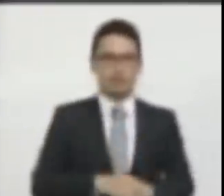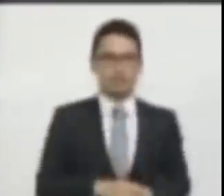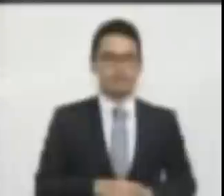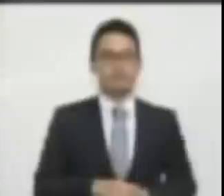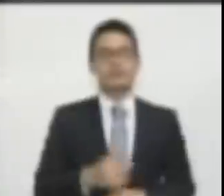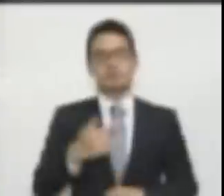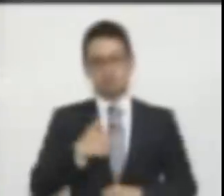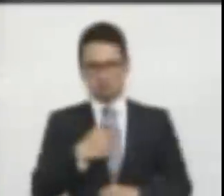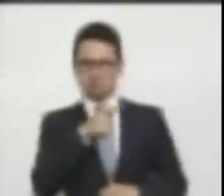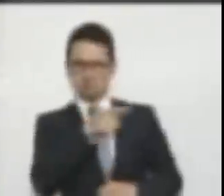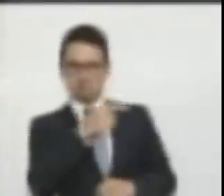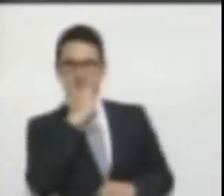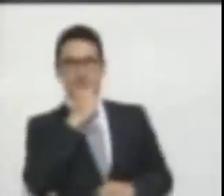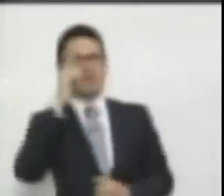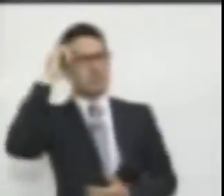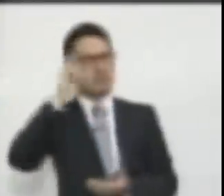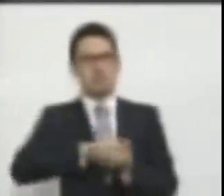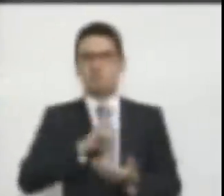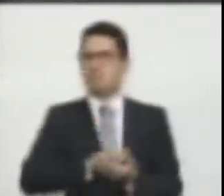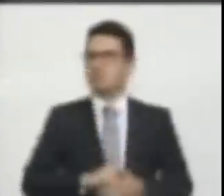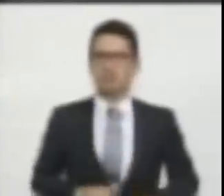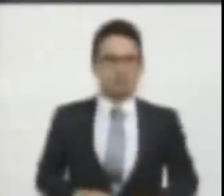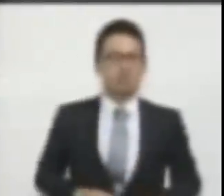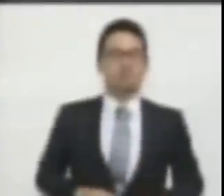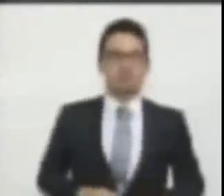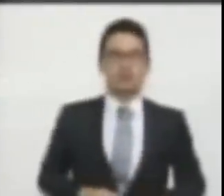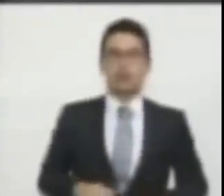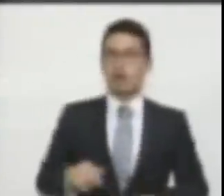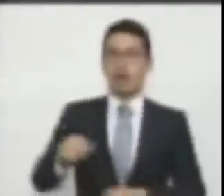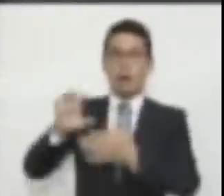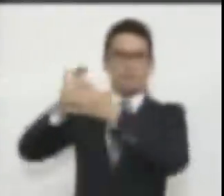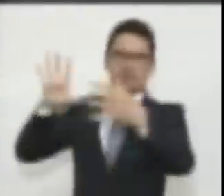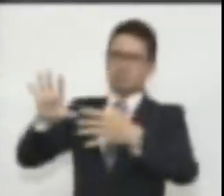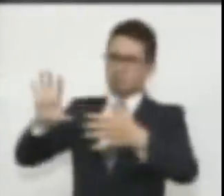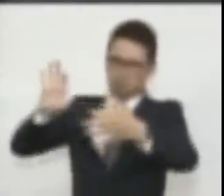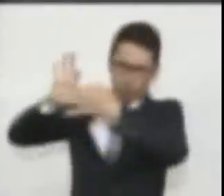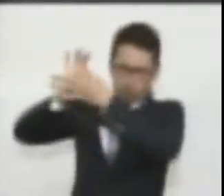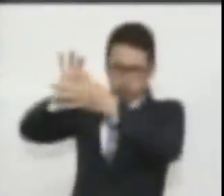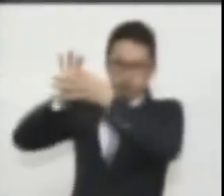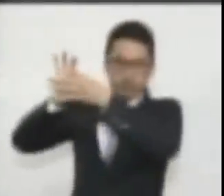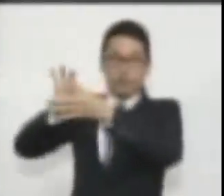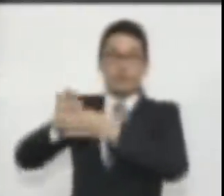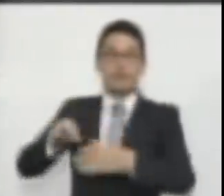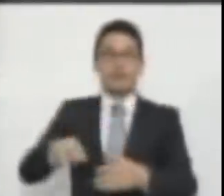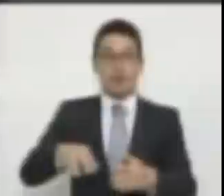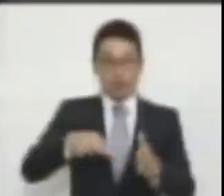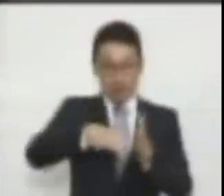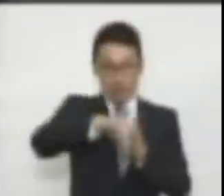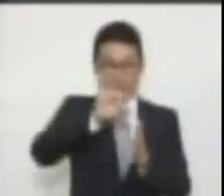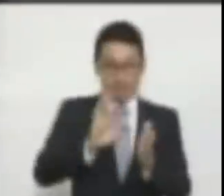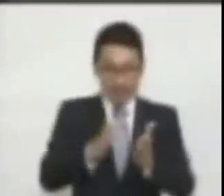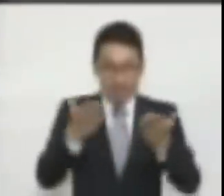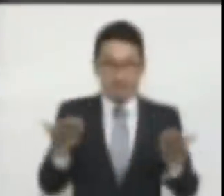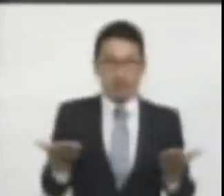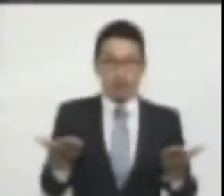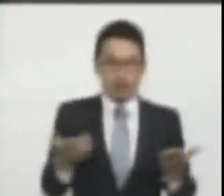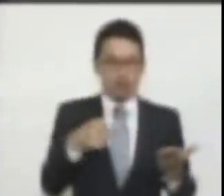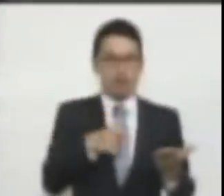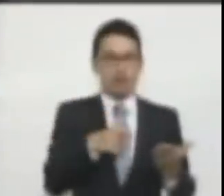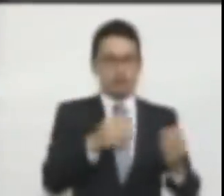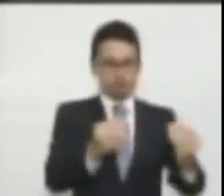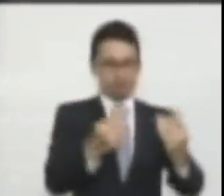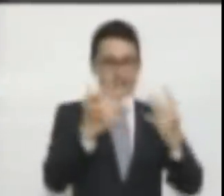excluyen y creo que la Biblia iluminó a quienes han hecho todas nuestras cartas políticas,